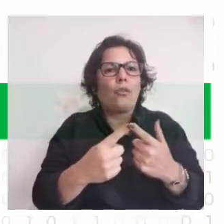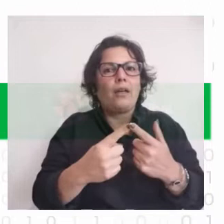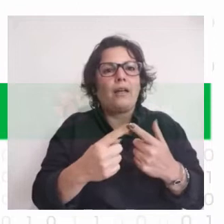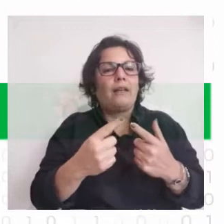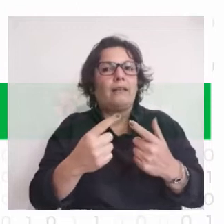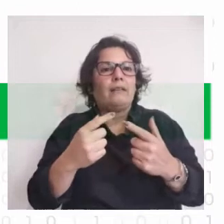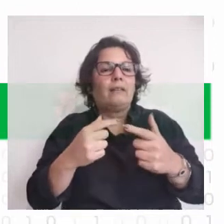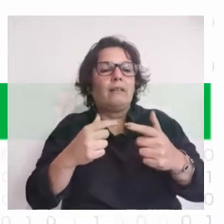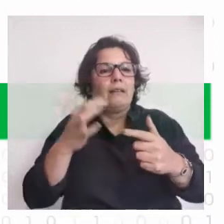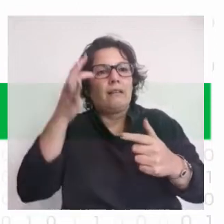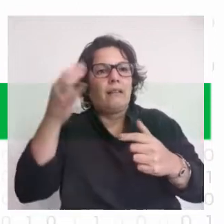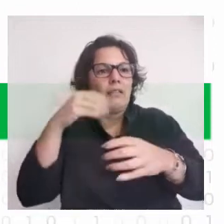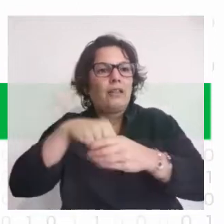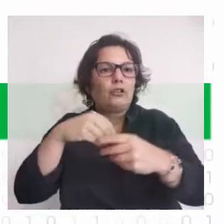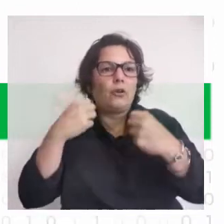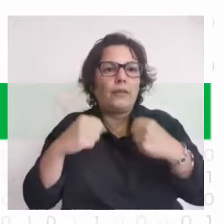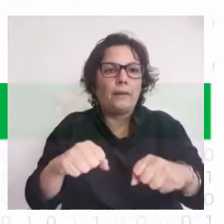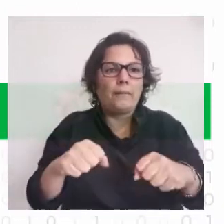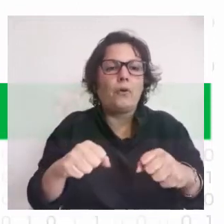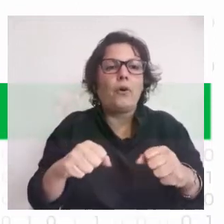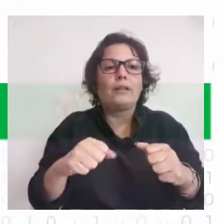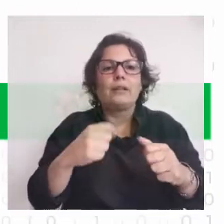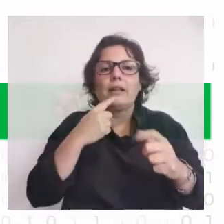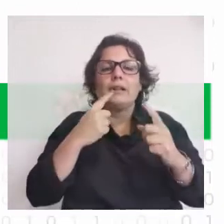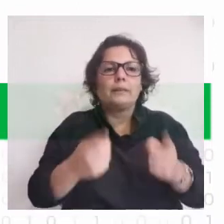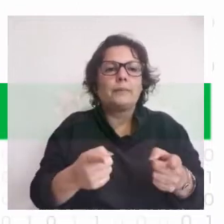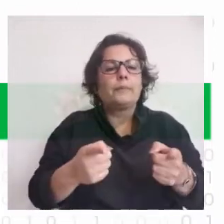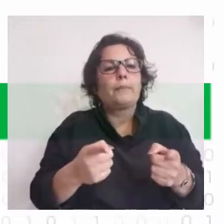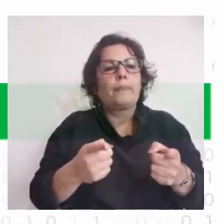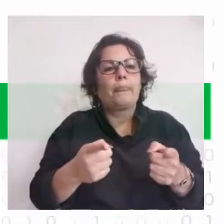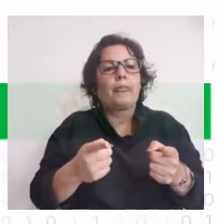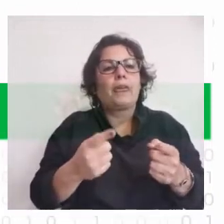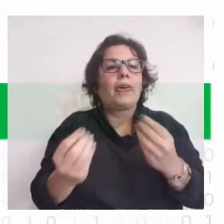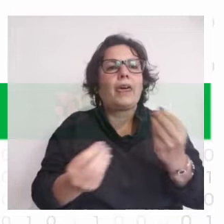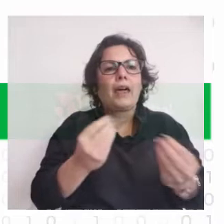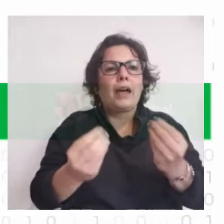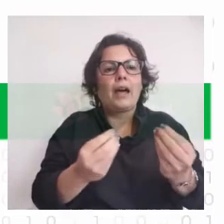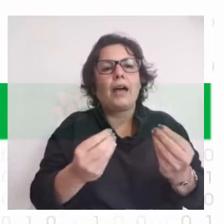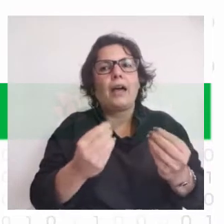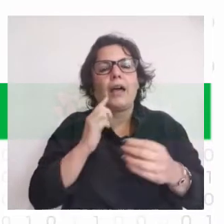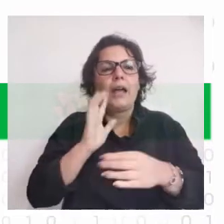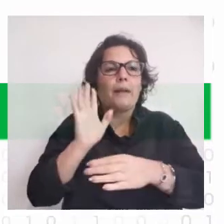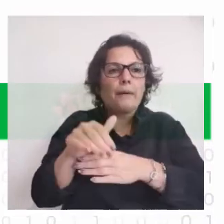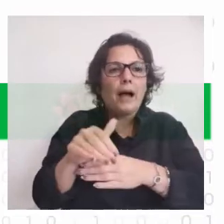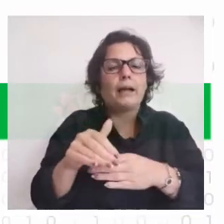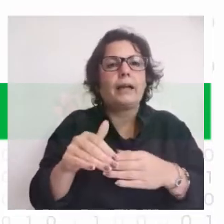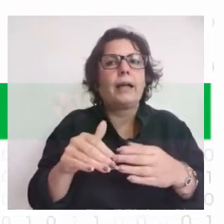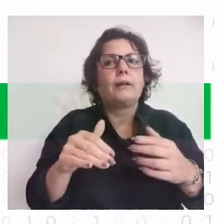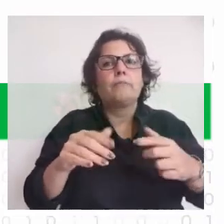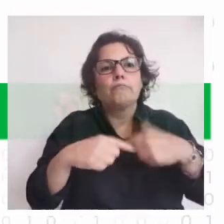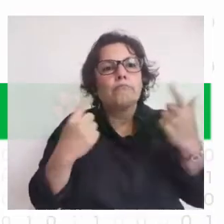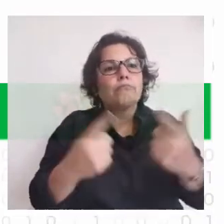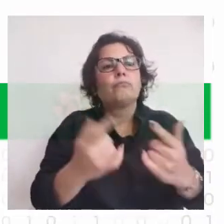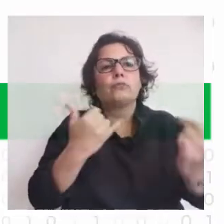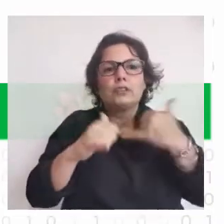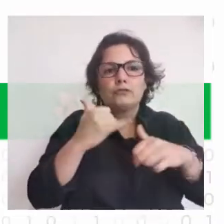En este momento obviamente estamos enfocados en lo que es el básquet por toda la información con la